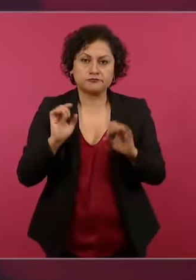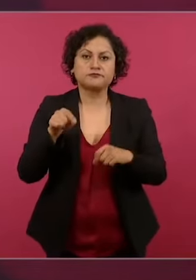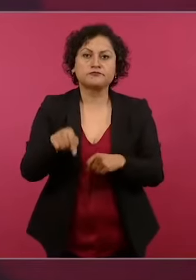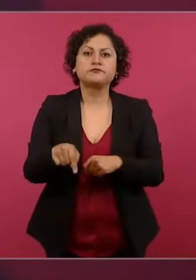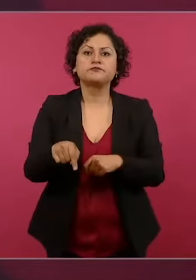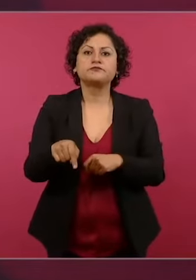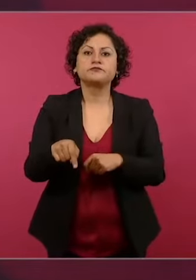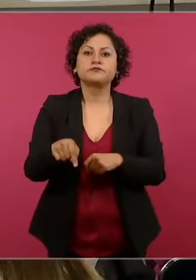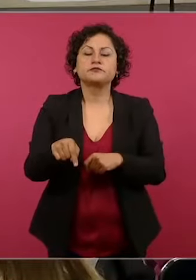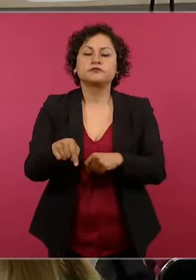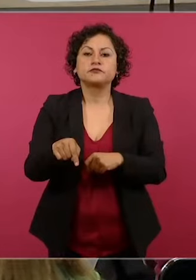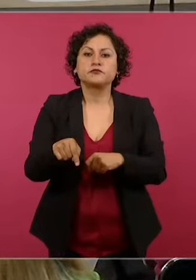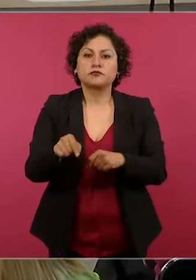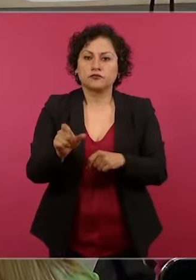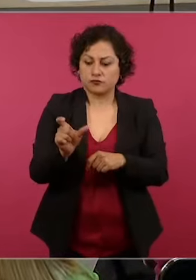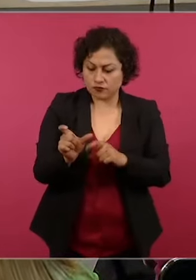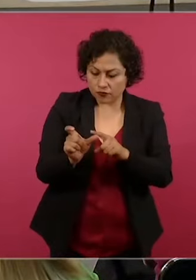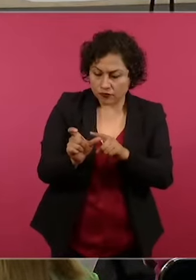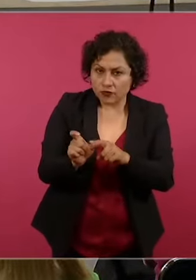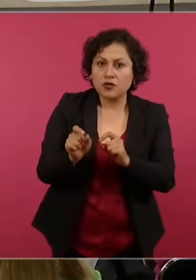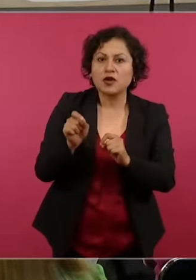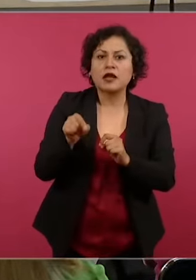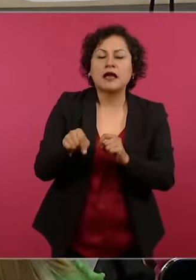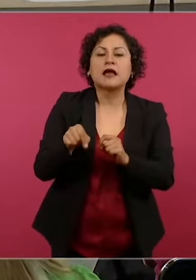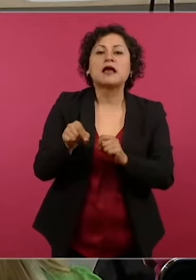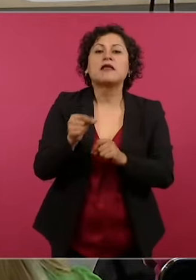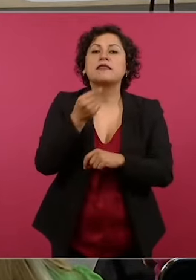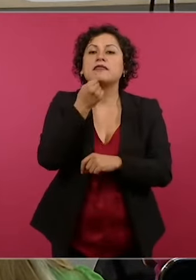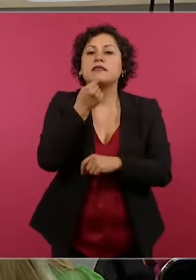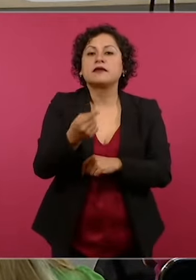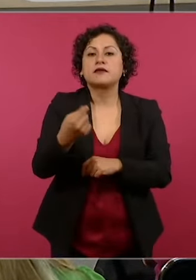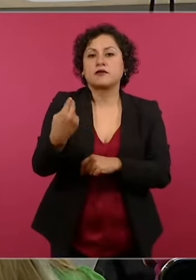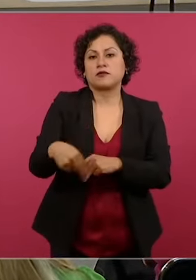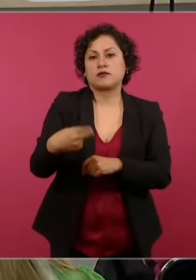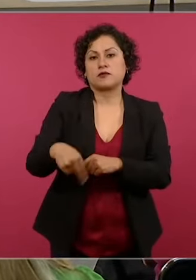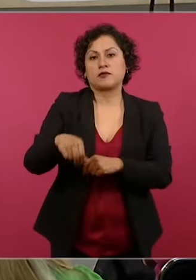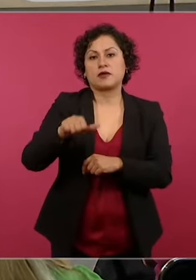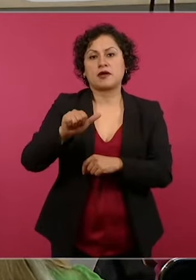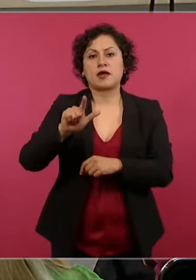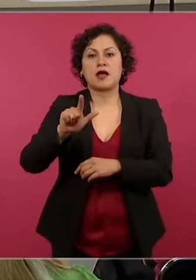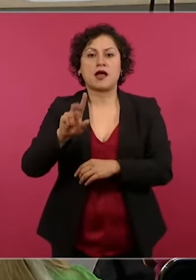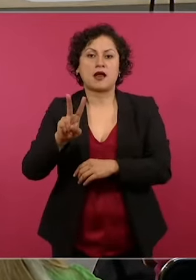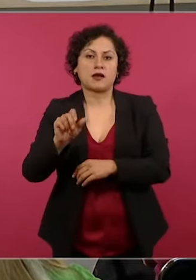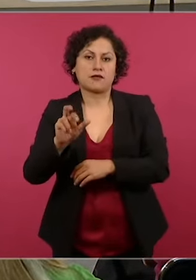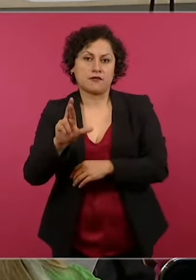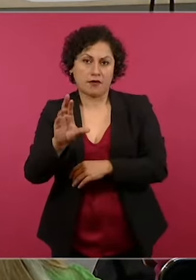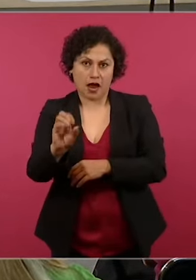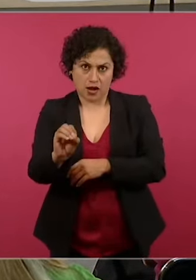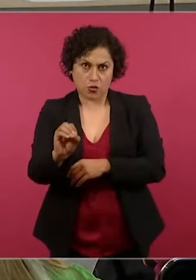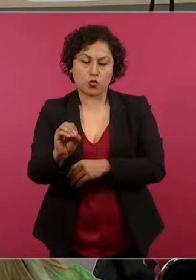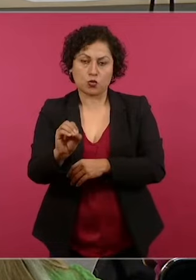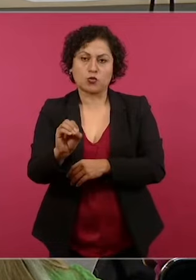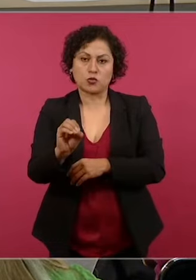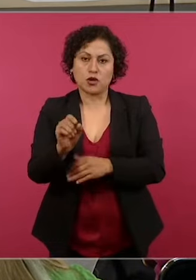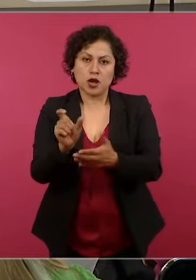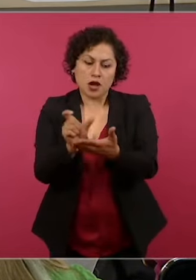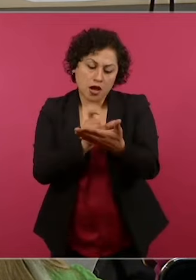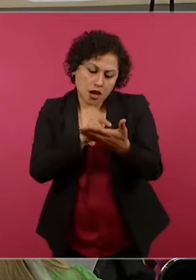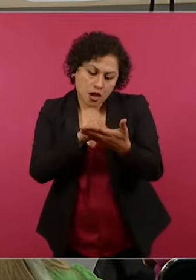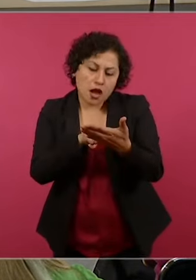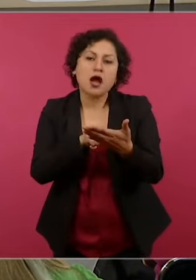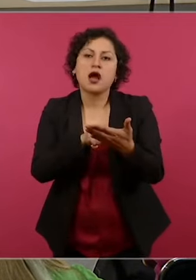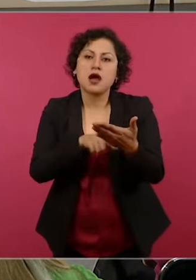al menor, a un niño, Álvaro N., cuya identificación aparecía ahí, era una